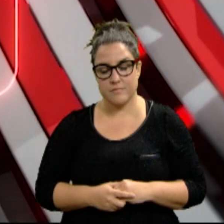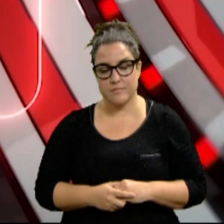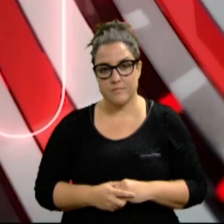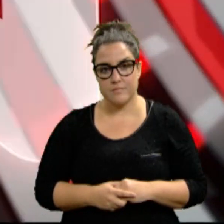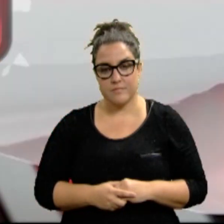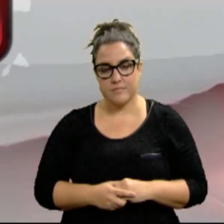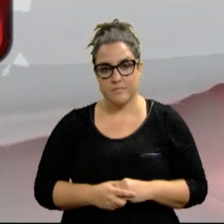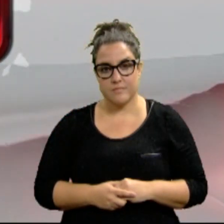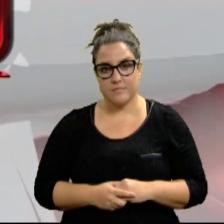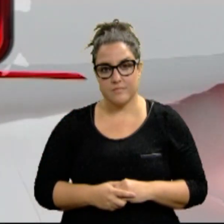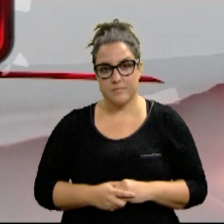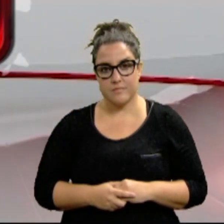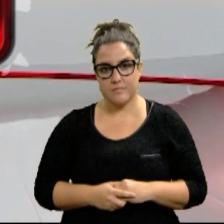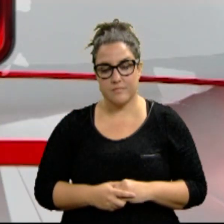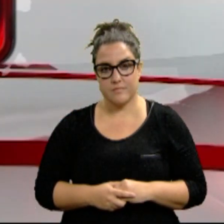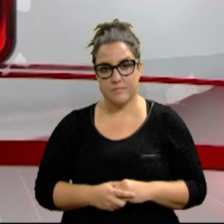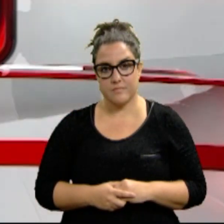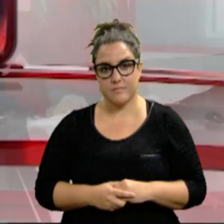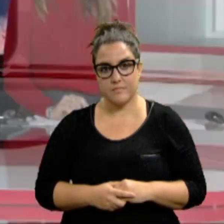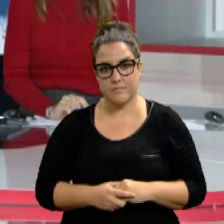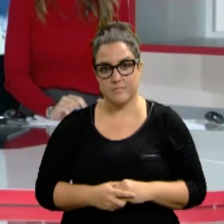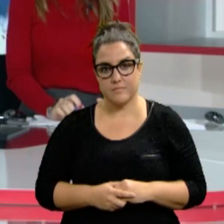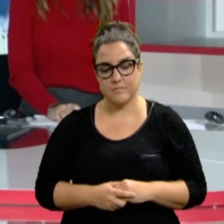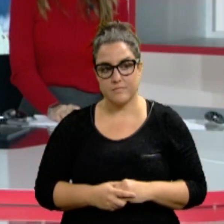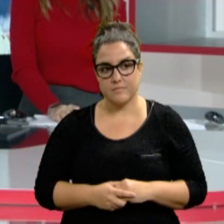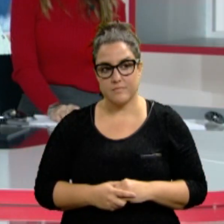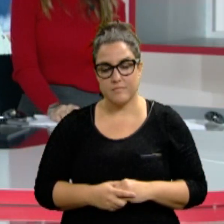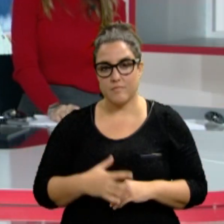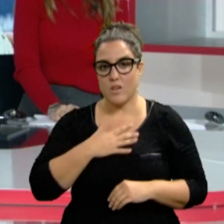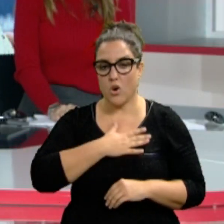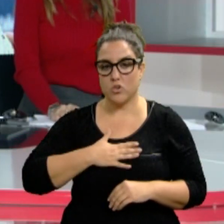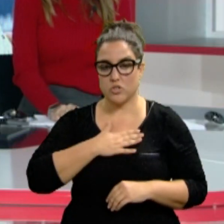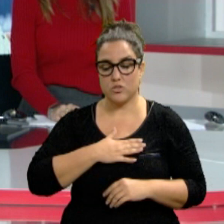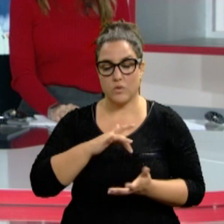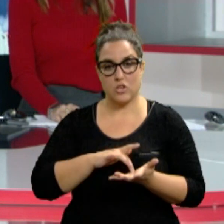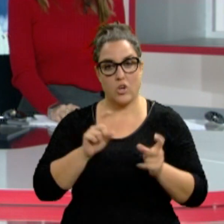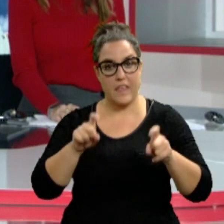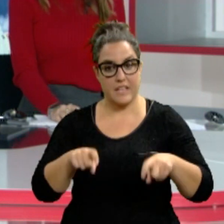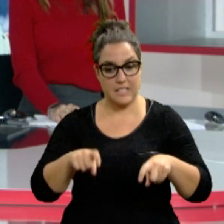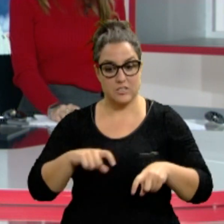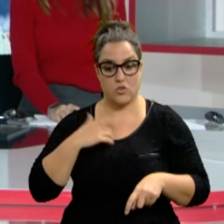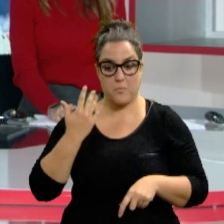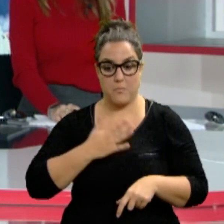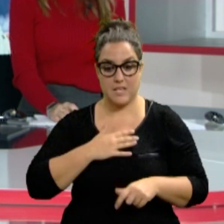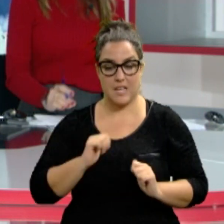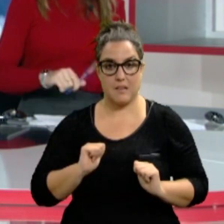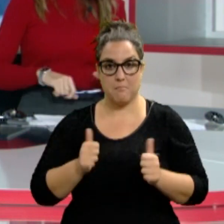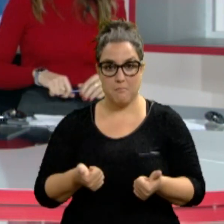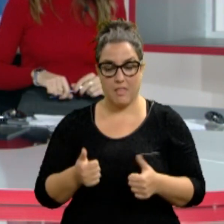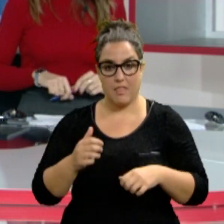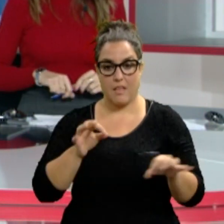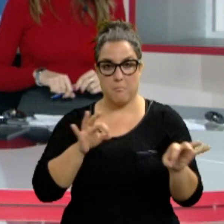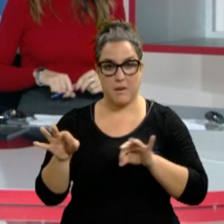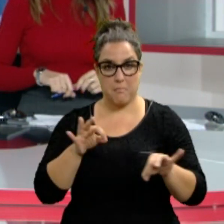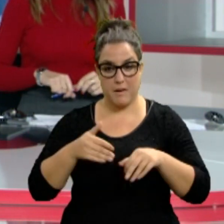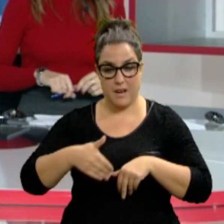¡Suscríbete al Osasuna, guarda descanso y no será hasta mañana cuando comience a preparar